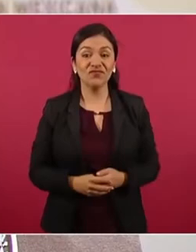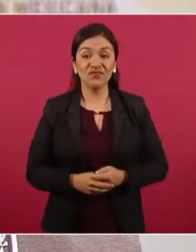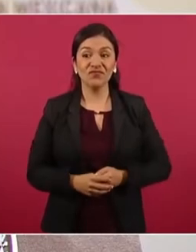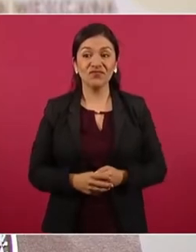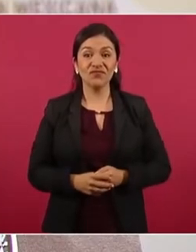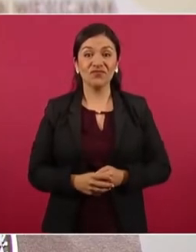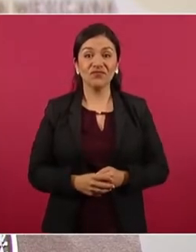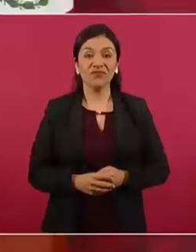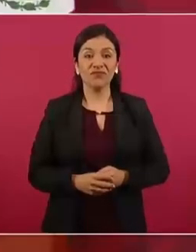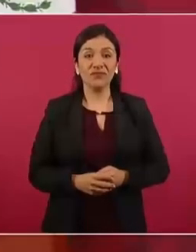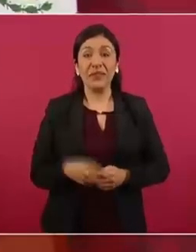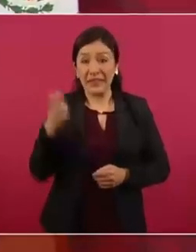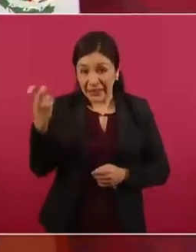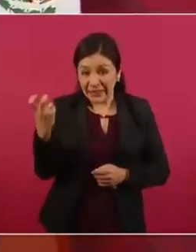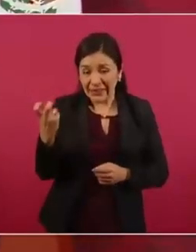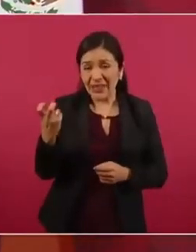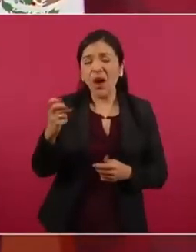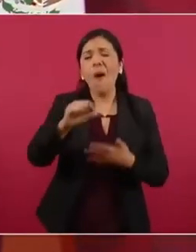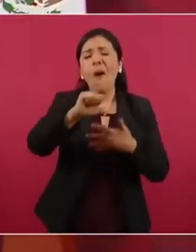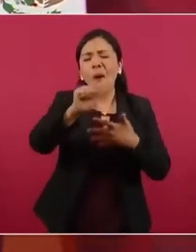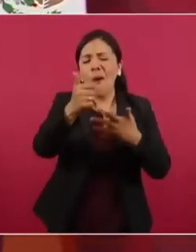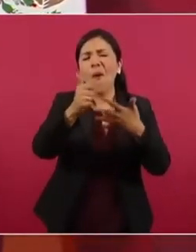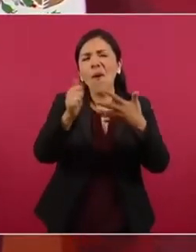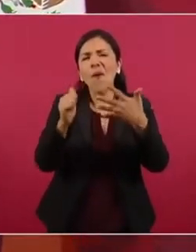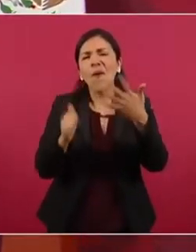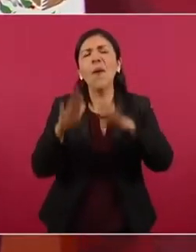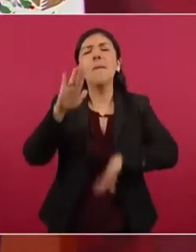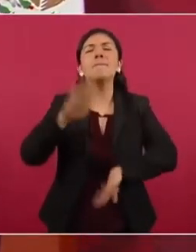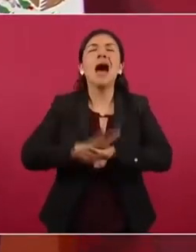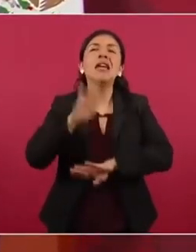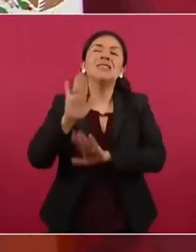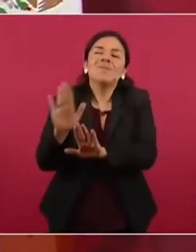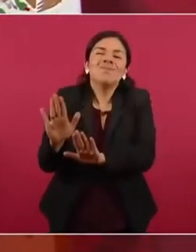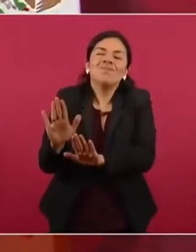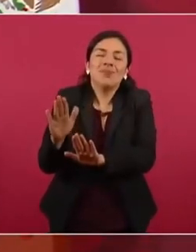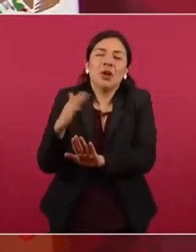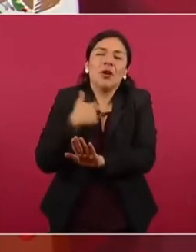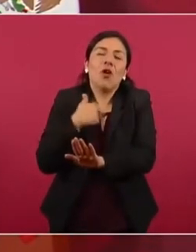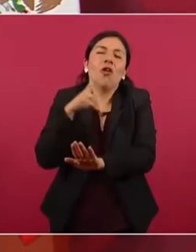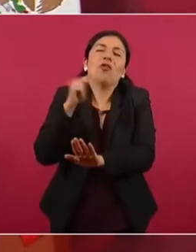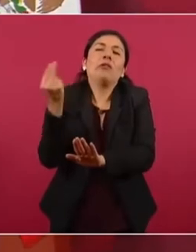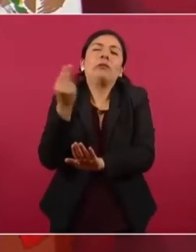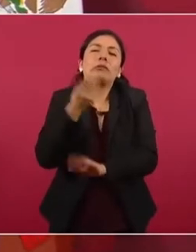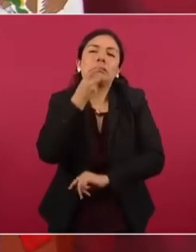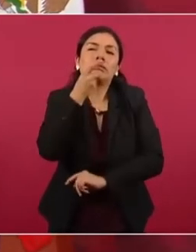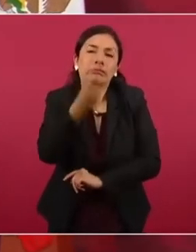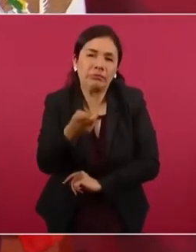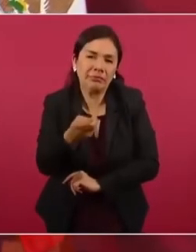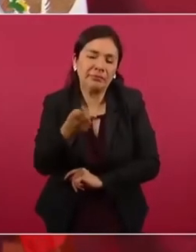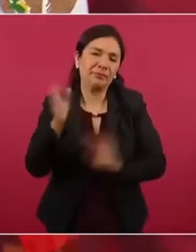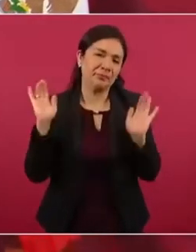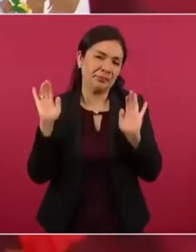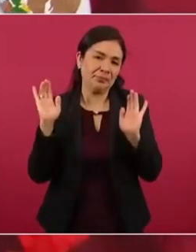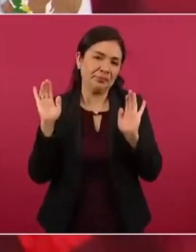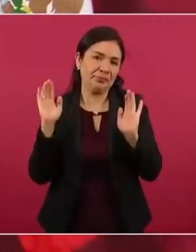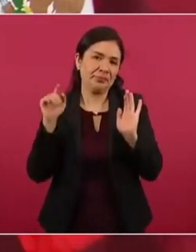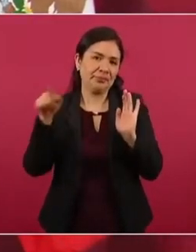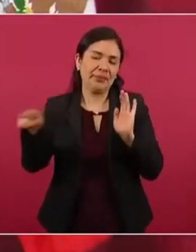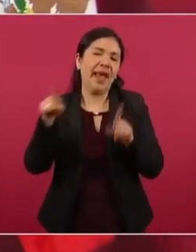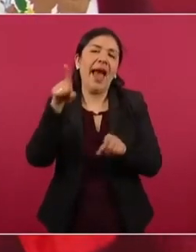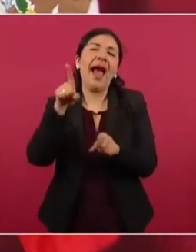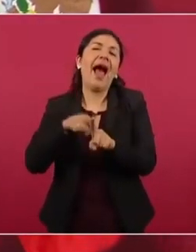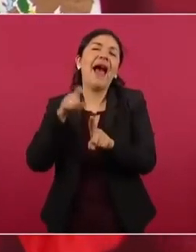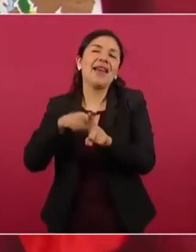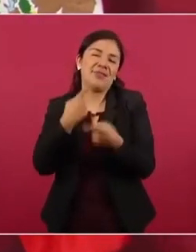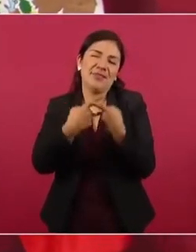Y otros que por respeto no los menciono yo, no tiene nada que ver con la caricatura,